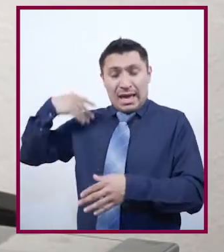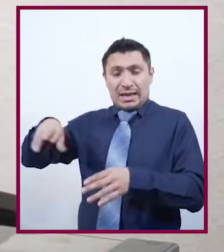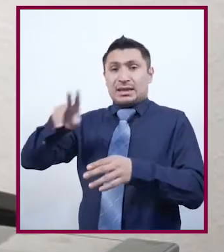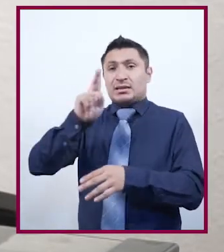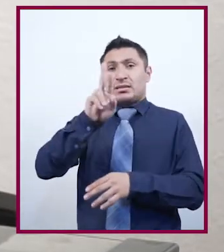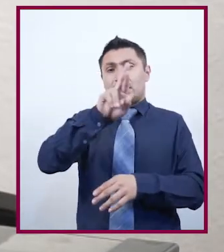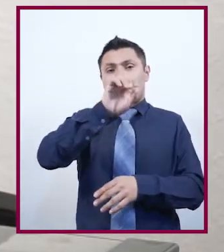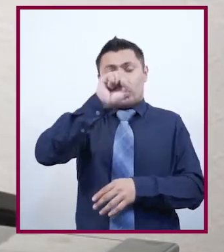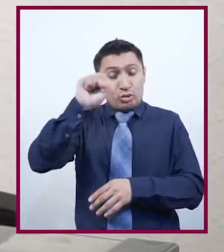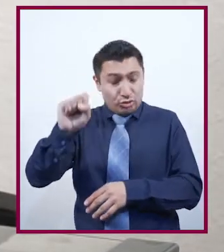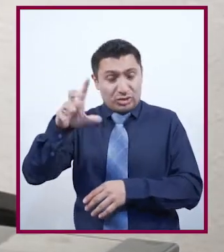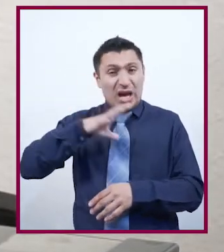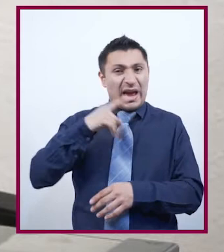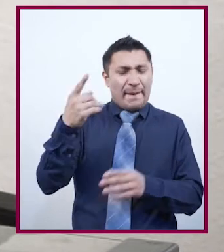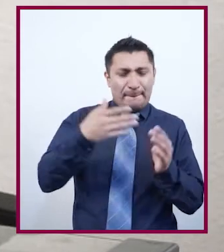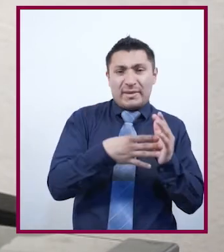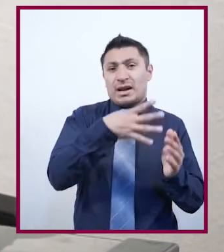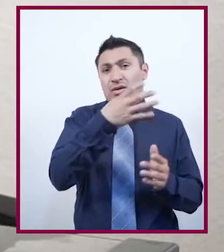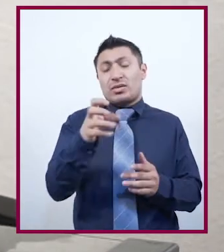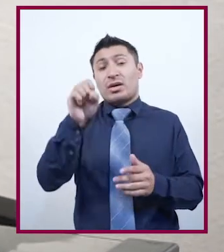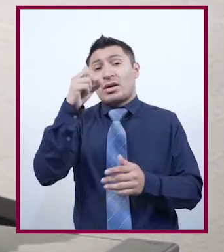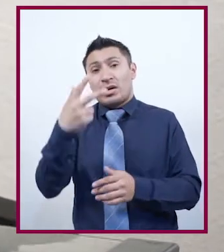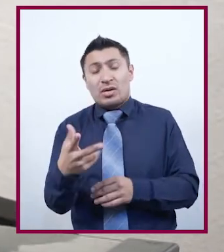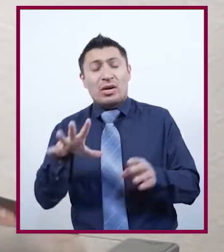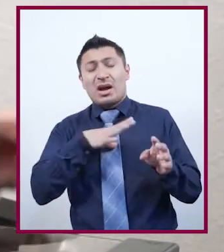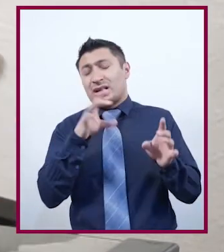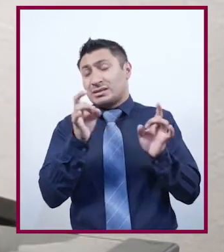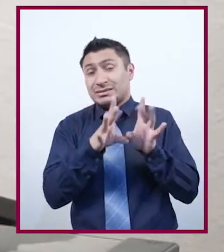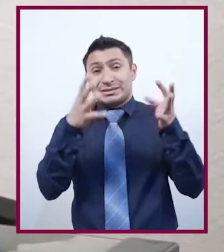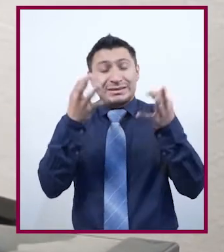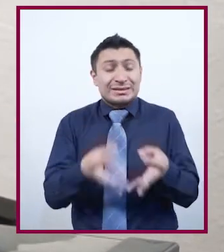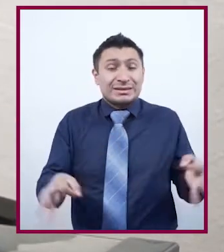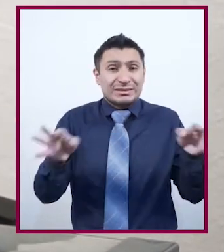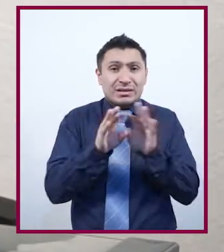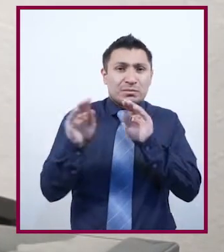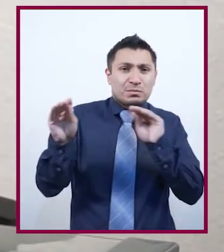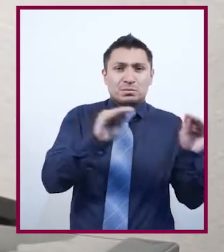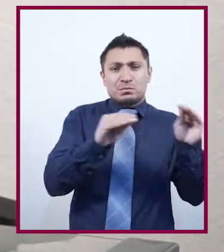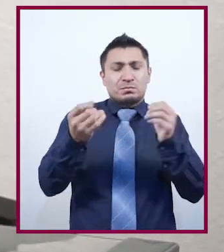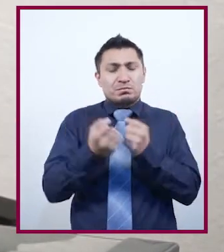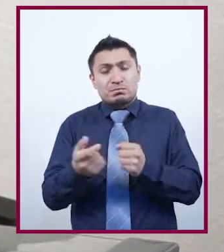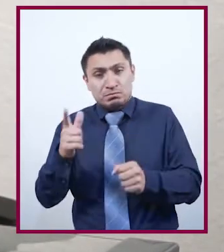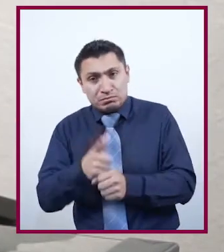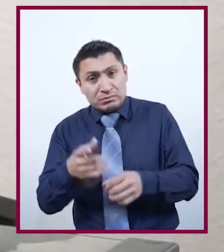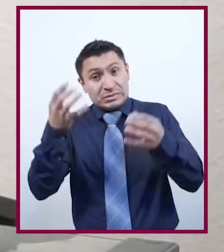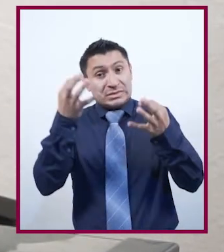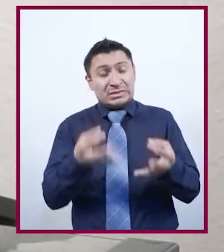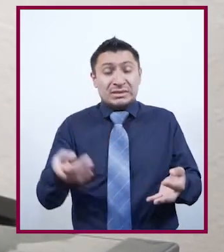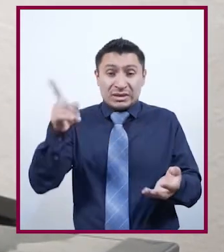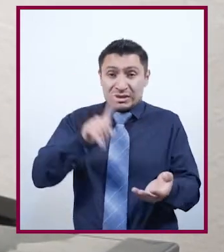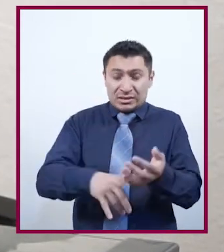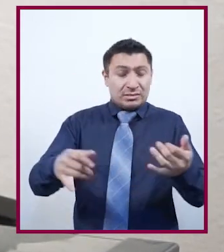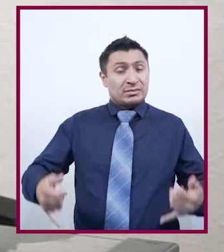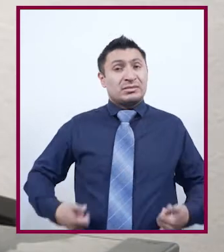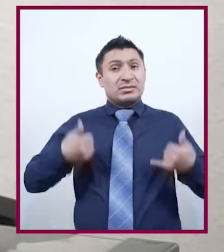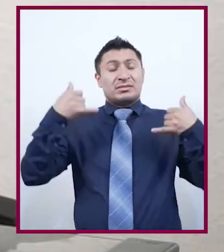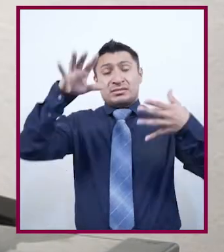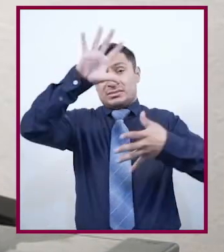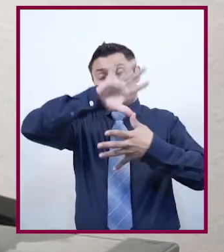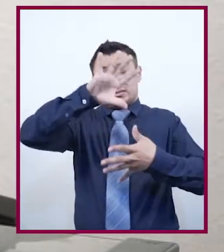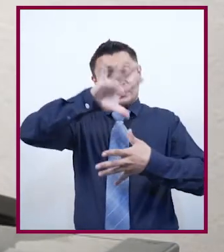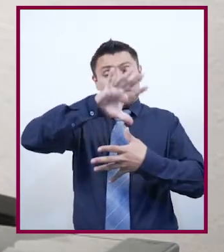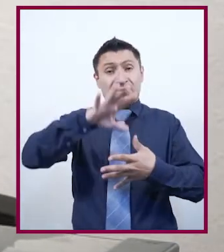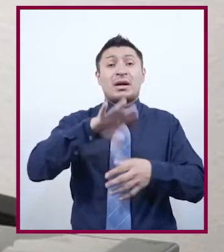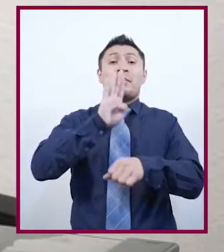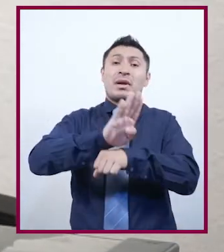entonces Unión Soviética, a partir de 1968 ocurrieron importantes movimientos sociales protagonizados por la juventud